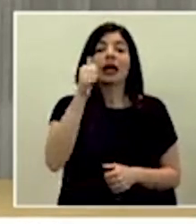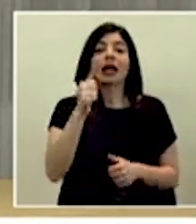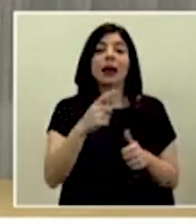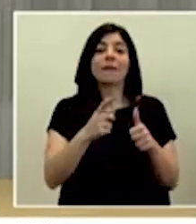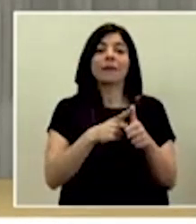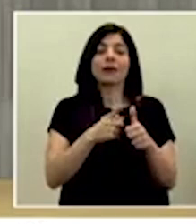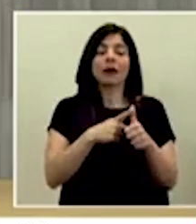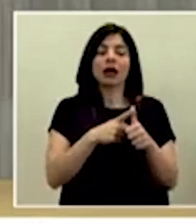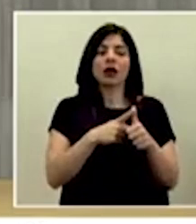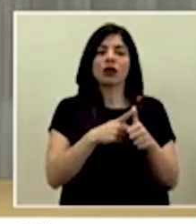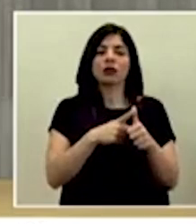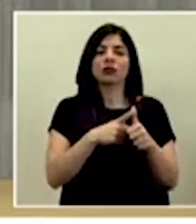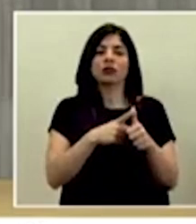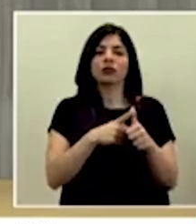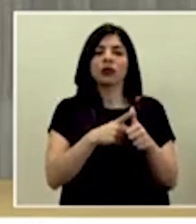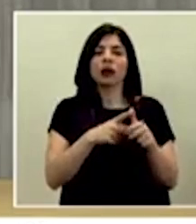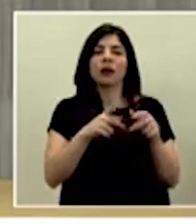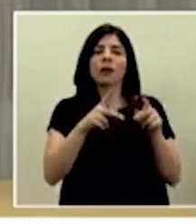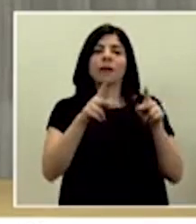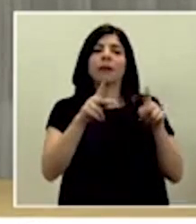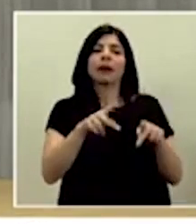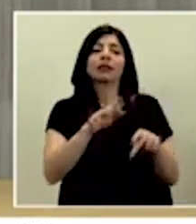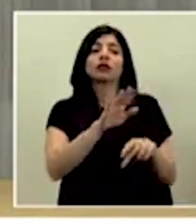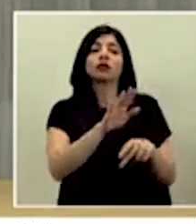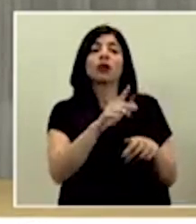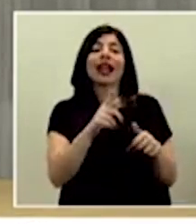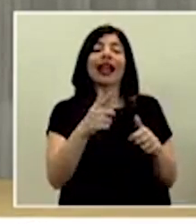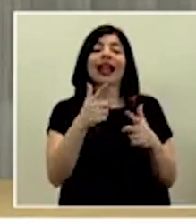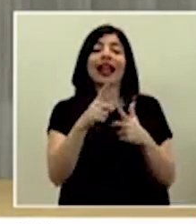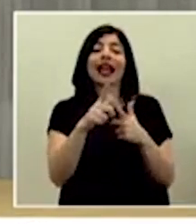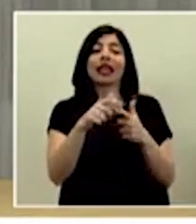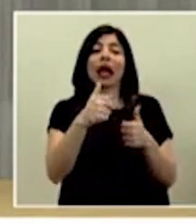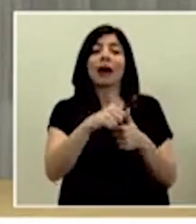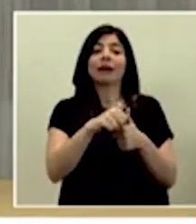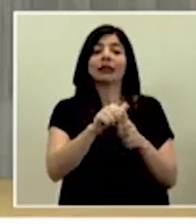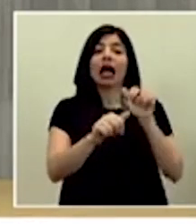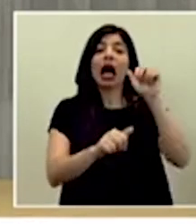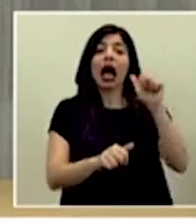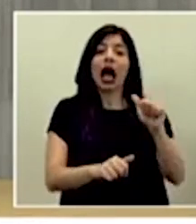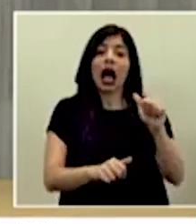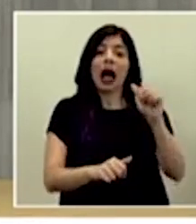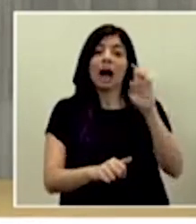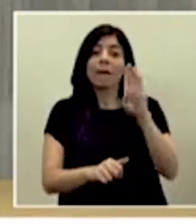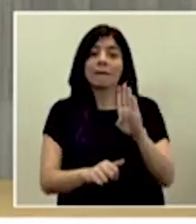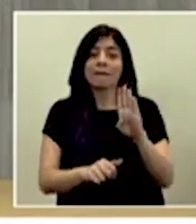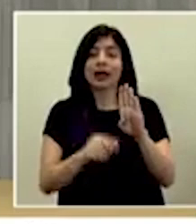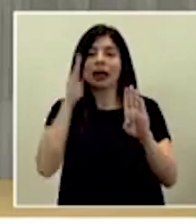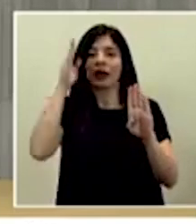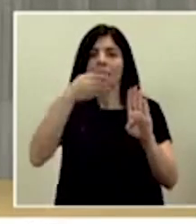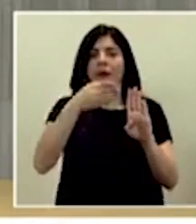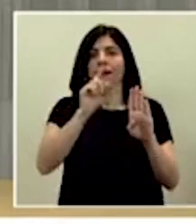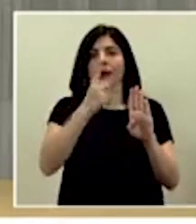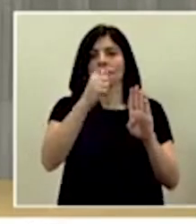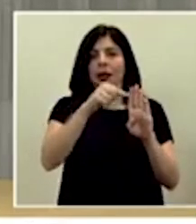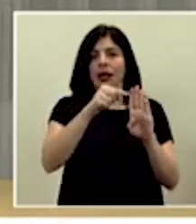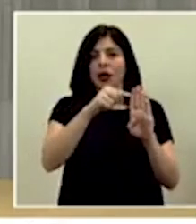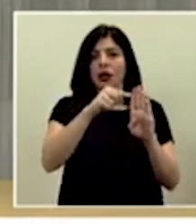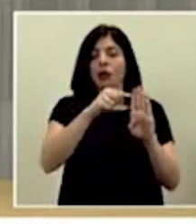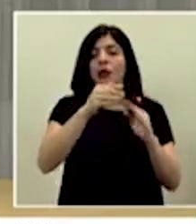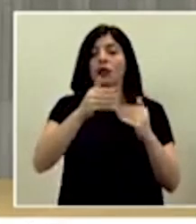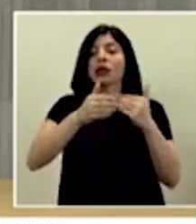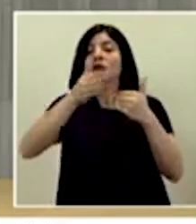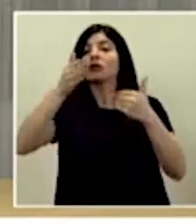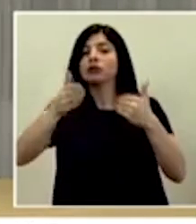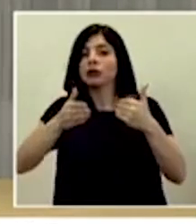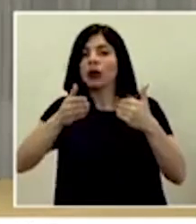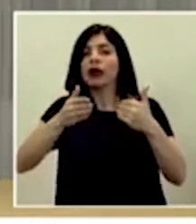como primera letra del primer apellido A o B. Y luego sucesivamente vamos a estar